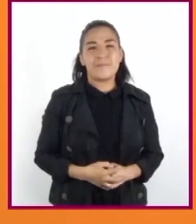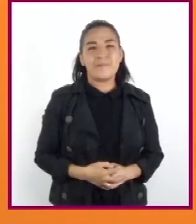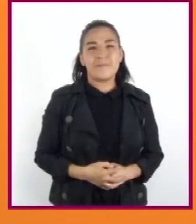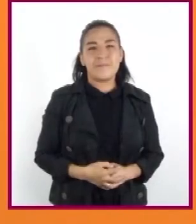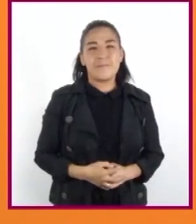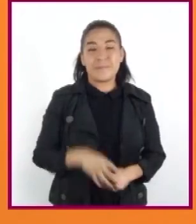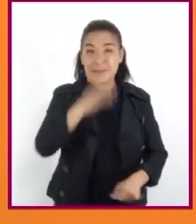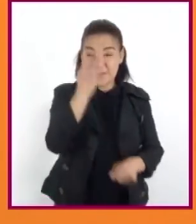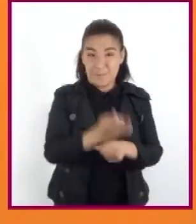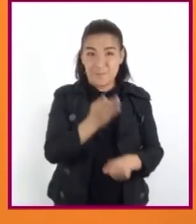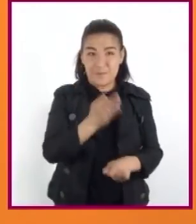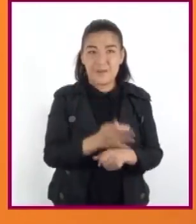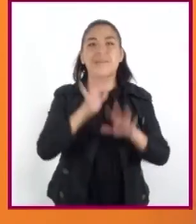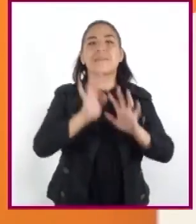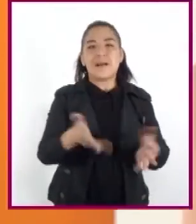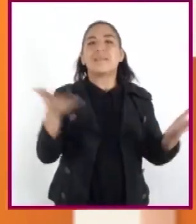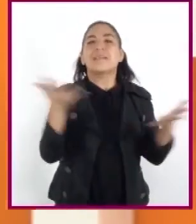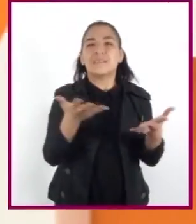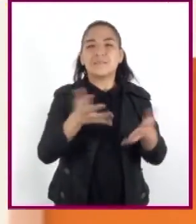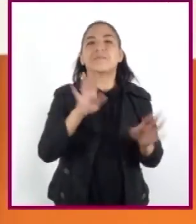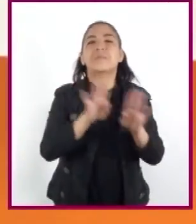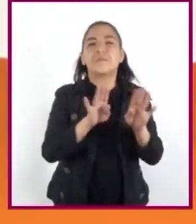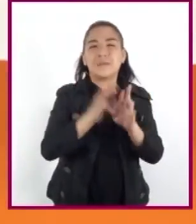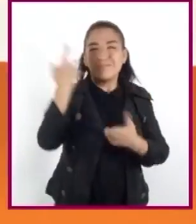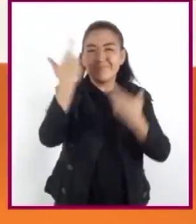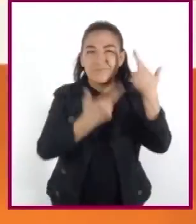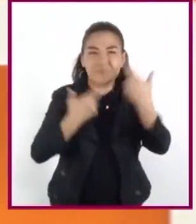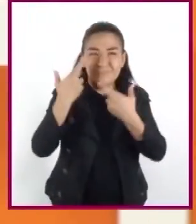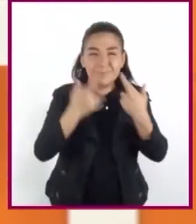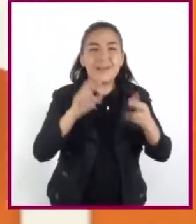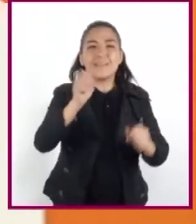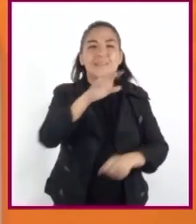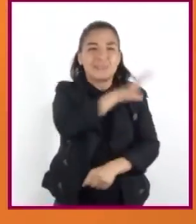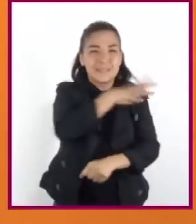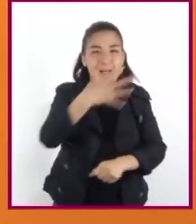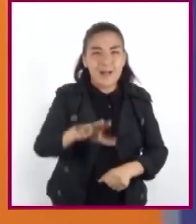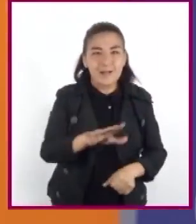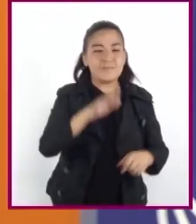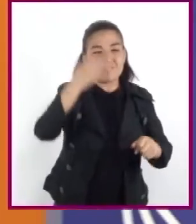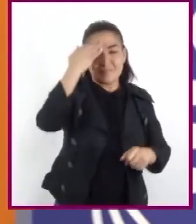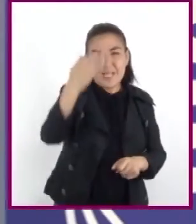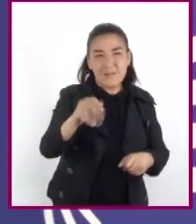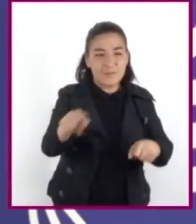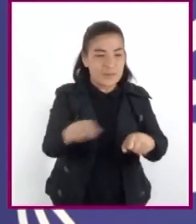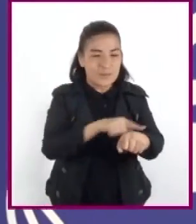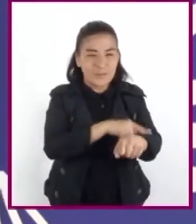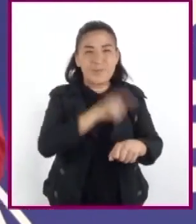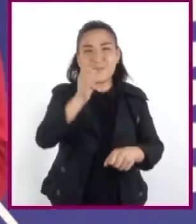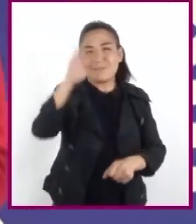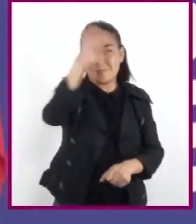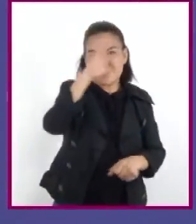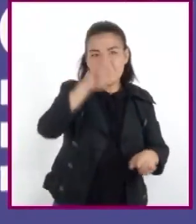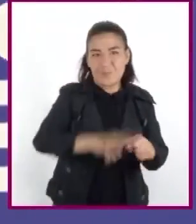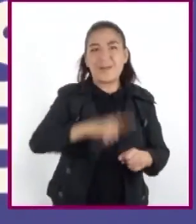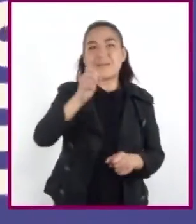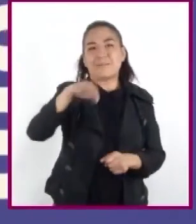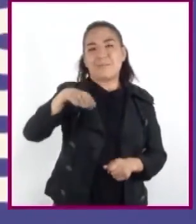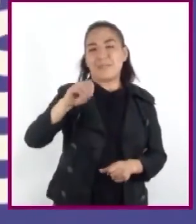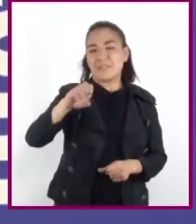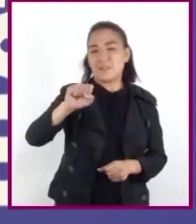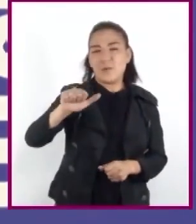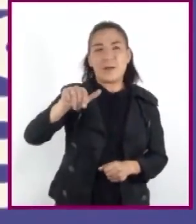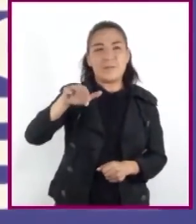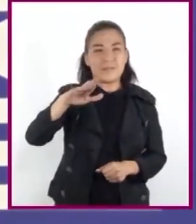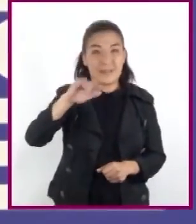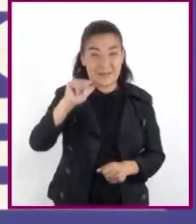Hasta ahora, hemos realizado una revisión general de los periodos u horizontes culturales mesoamericanos. En las